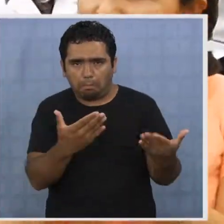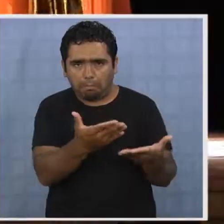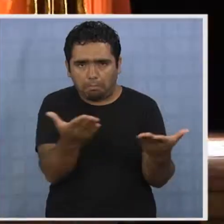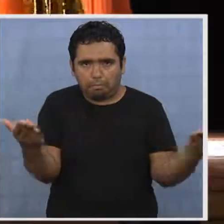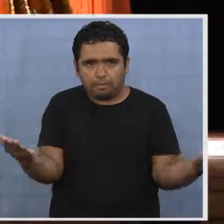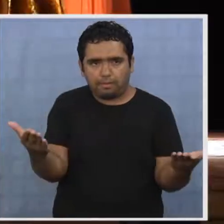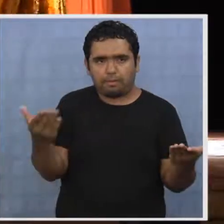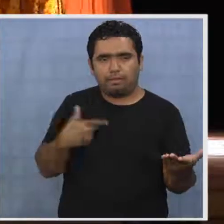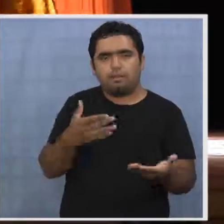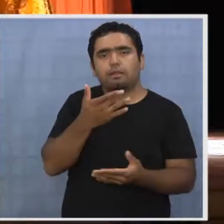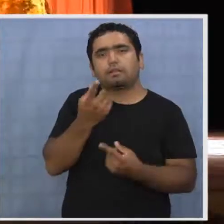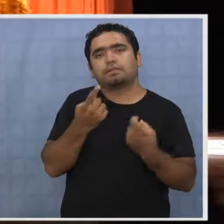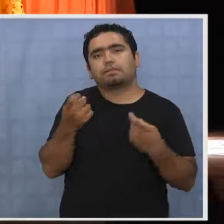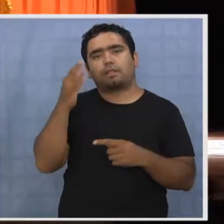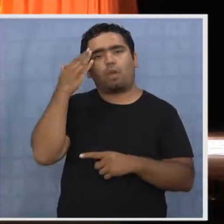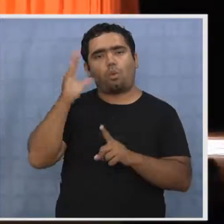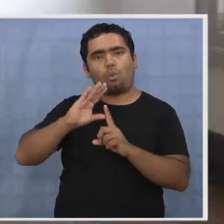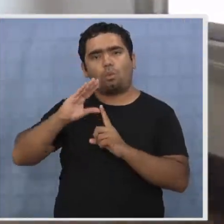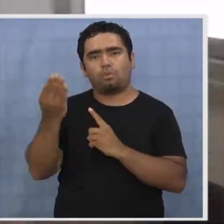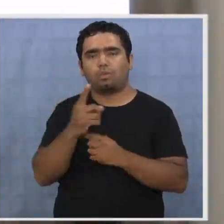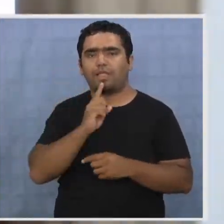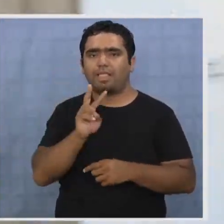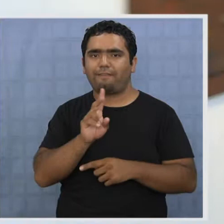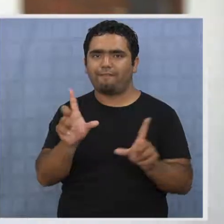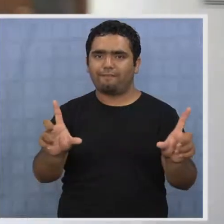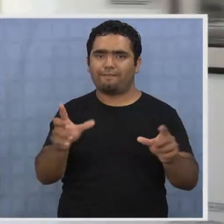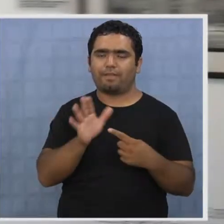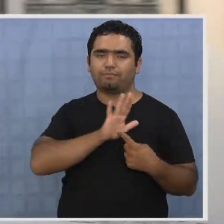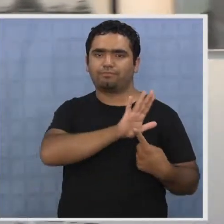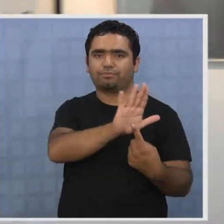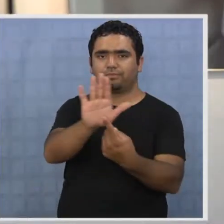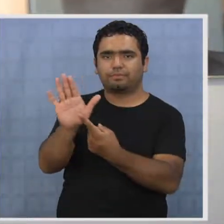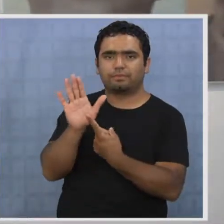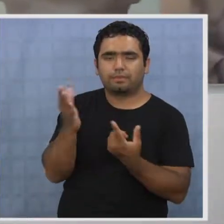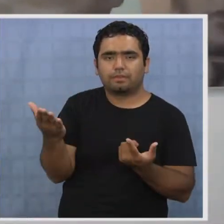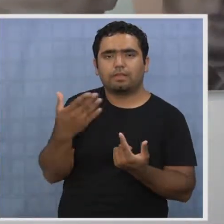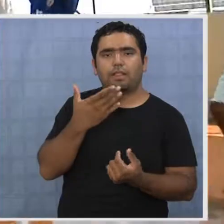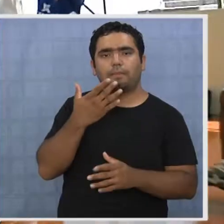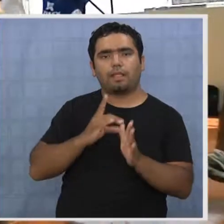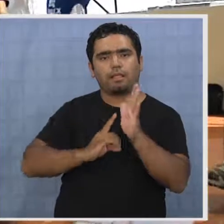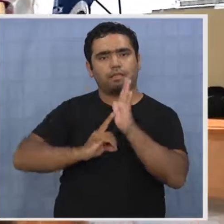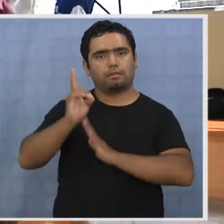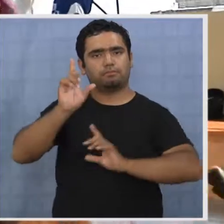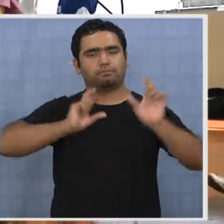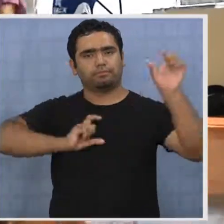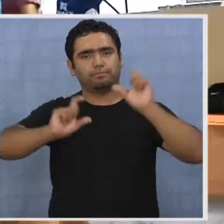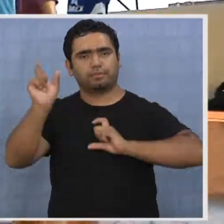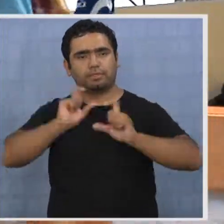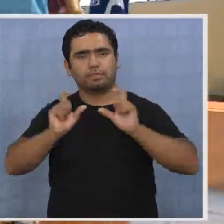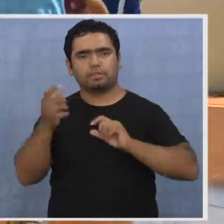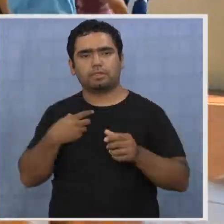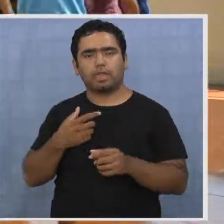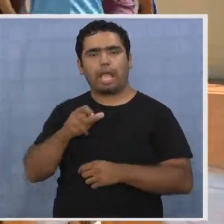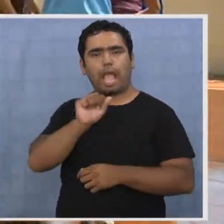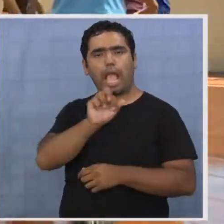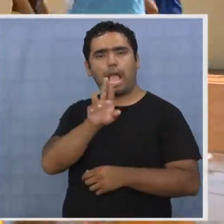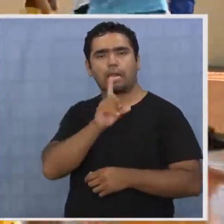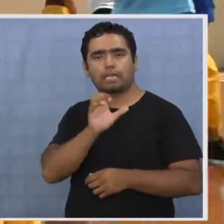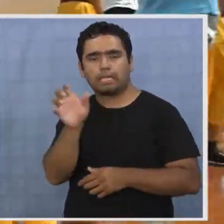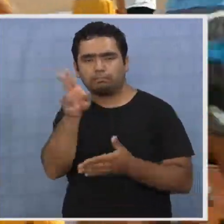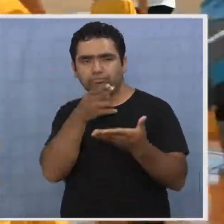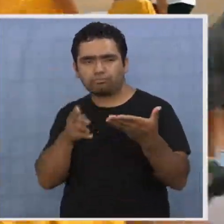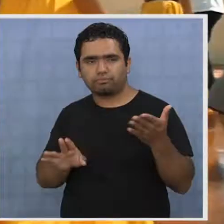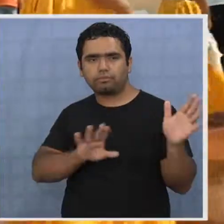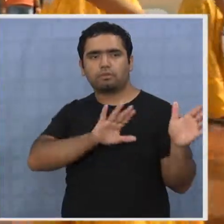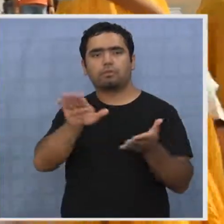para la difusión de cultura en televisión, sino para el propio desarrollo de las expresiones artísticas. Por ejemplo,